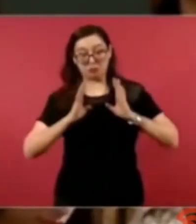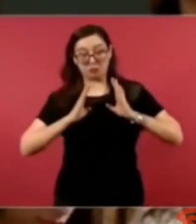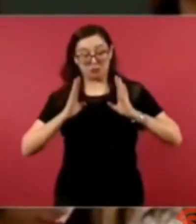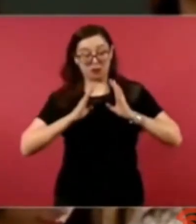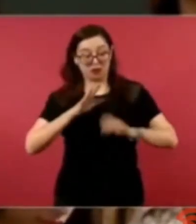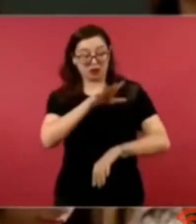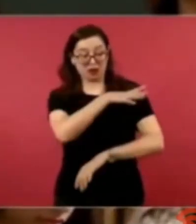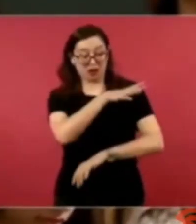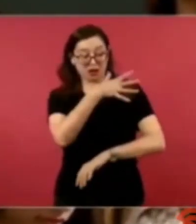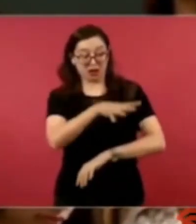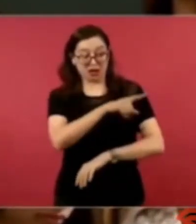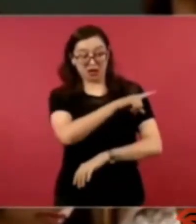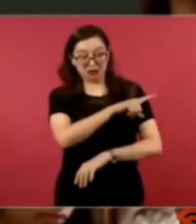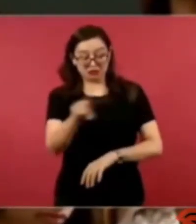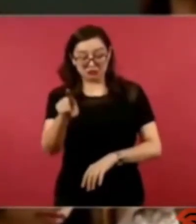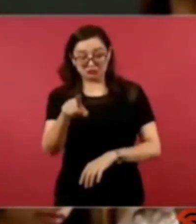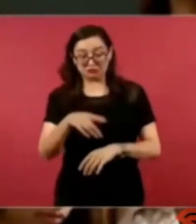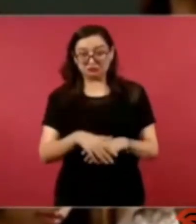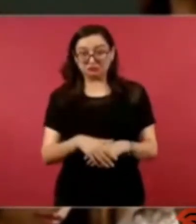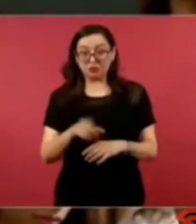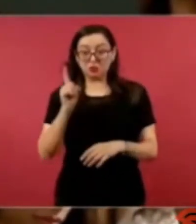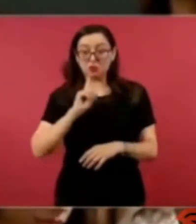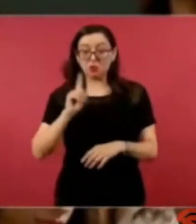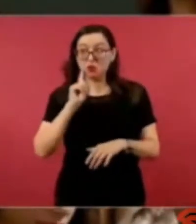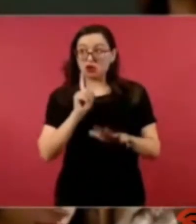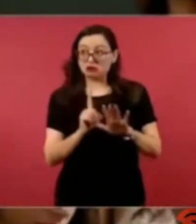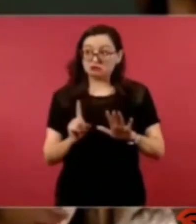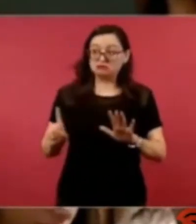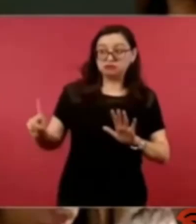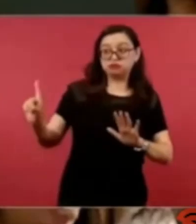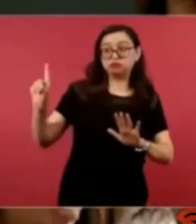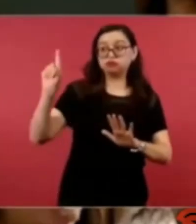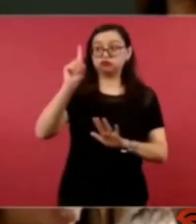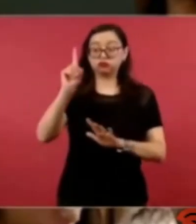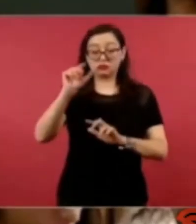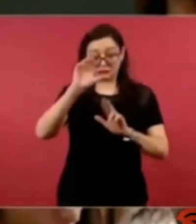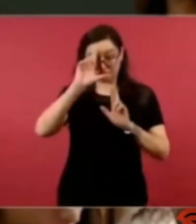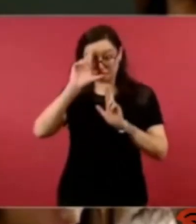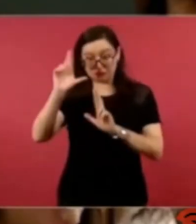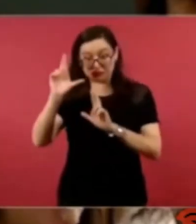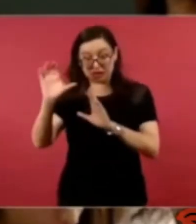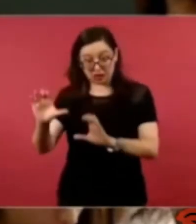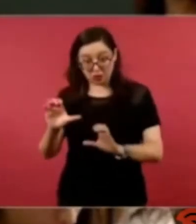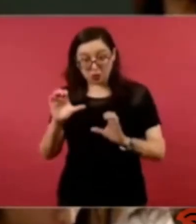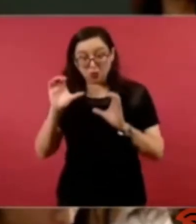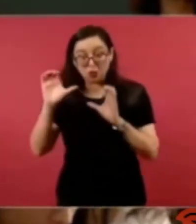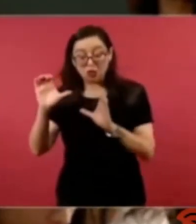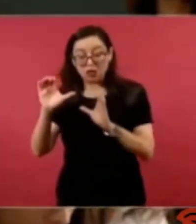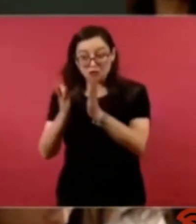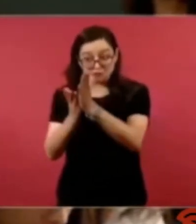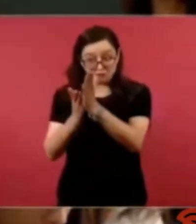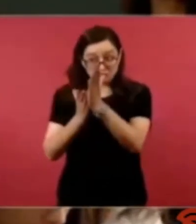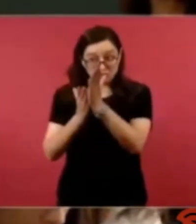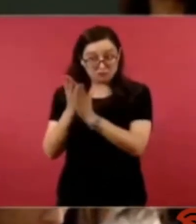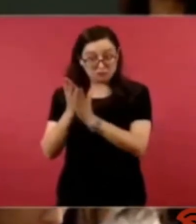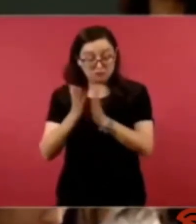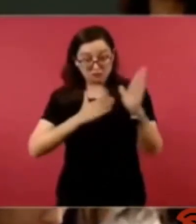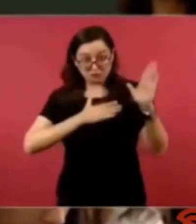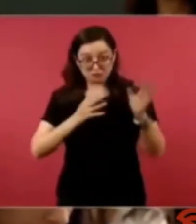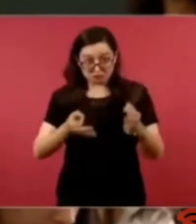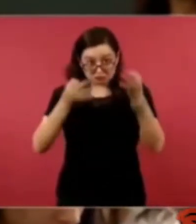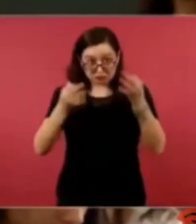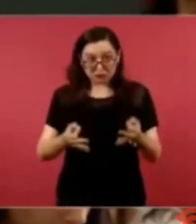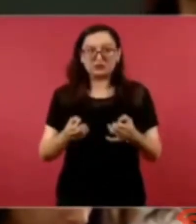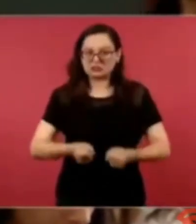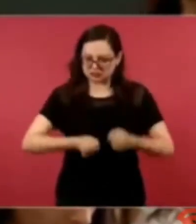una comandante supremo mujer a quien respetarán y cuidarán sin ninguna restricción leales al juramento que les obliga su investidura